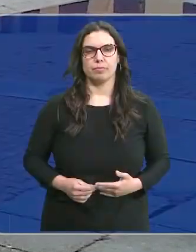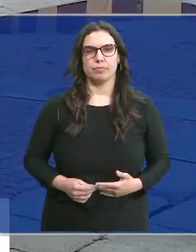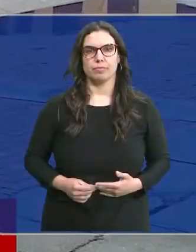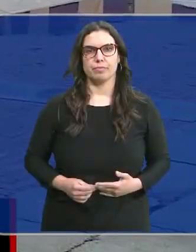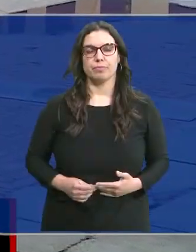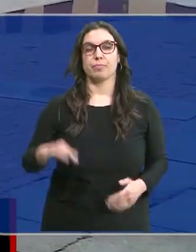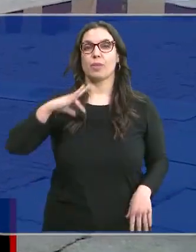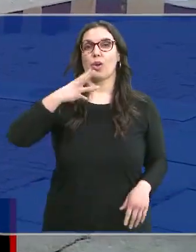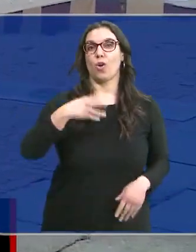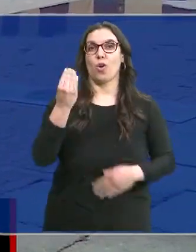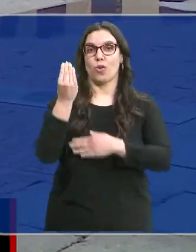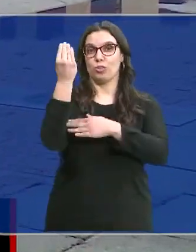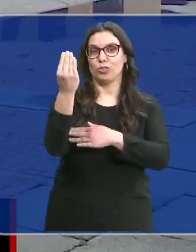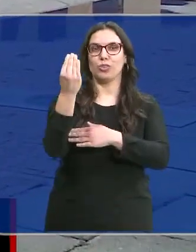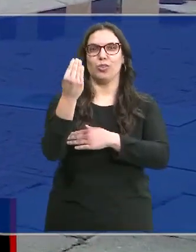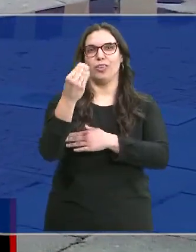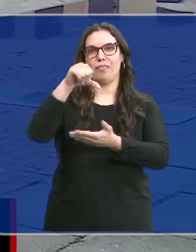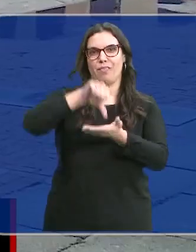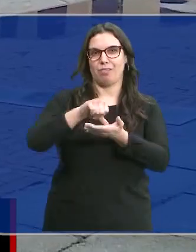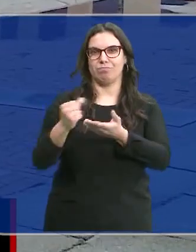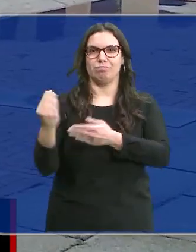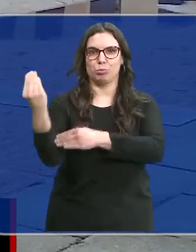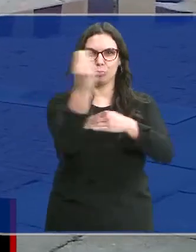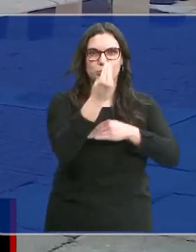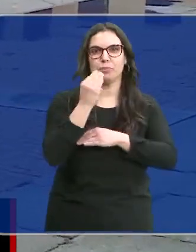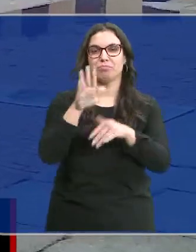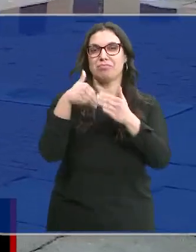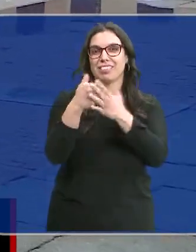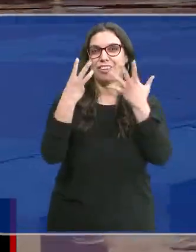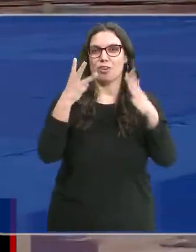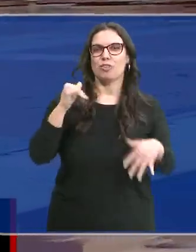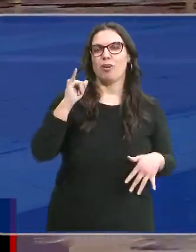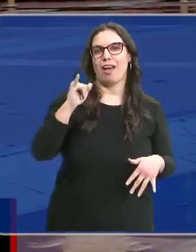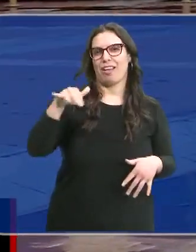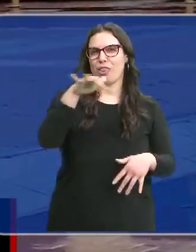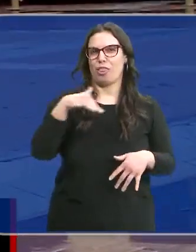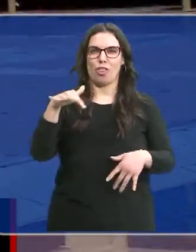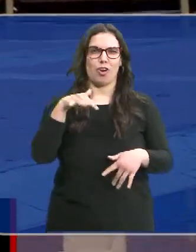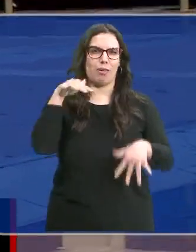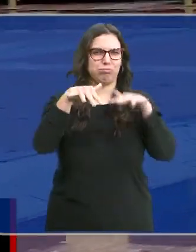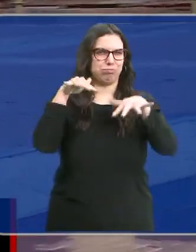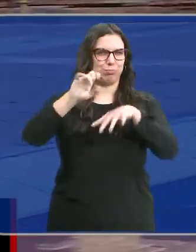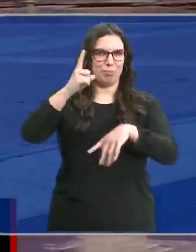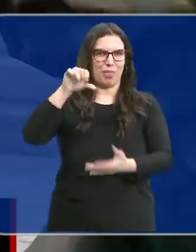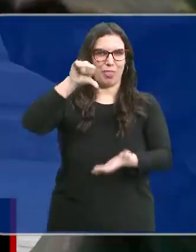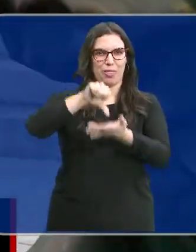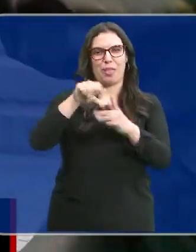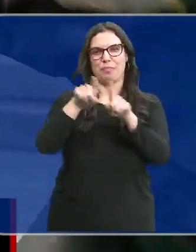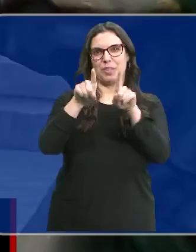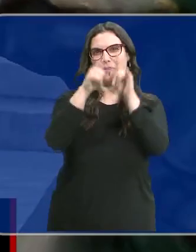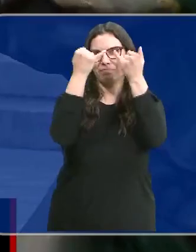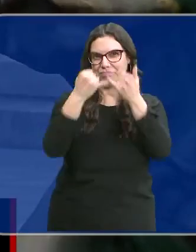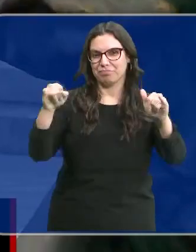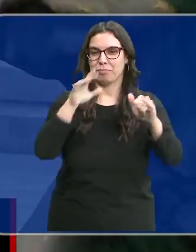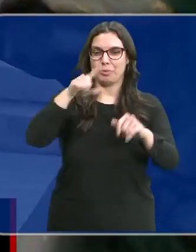Los Goya conquistan Valladolid, hoy se han descubierto hasta ocho cabezones en las zonas más concurridas de la ciudad... ...que se engalana en las